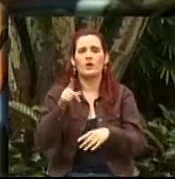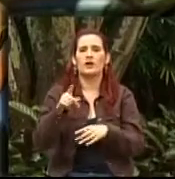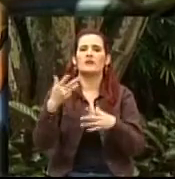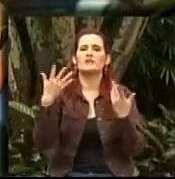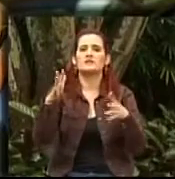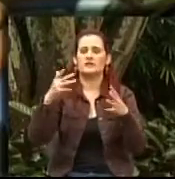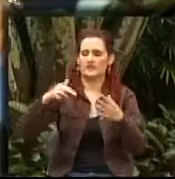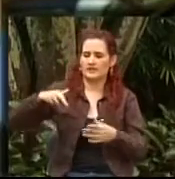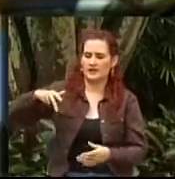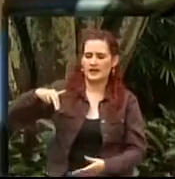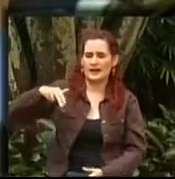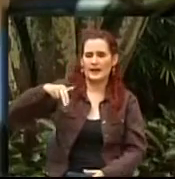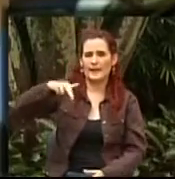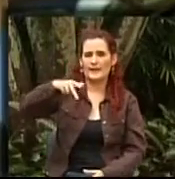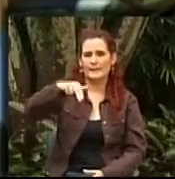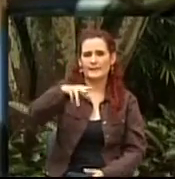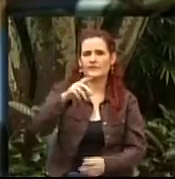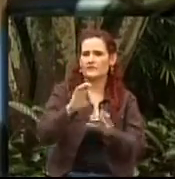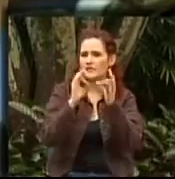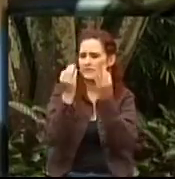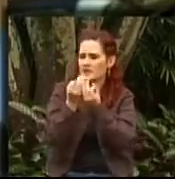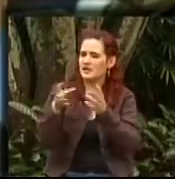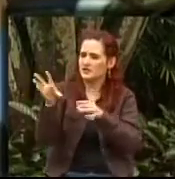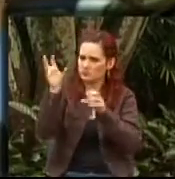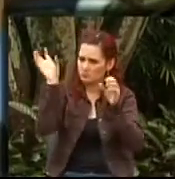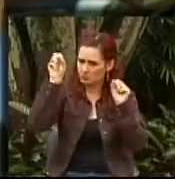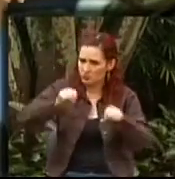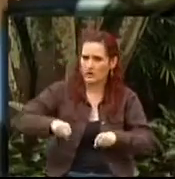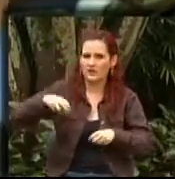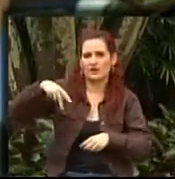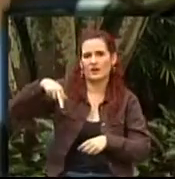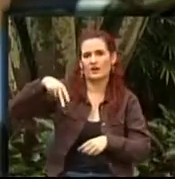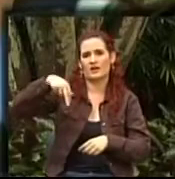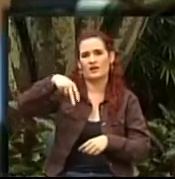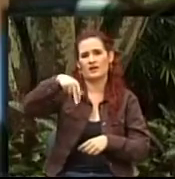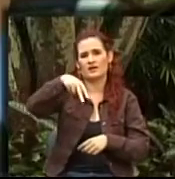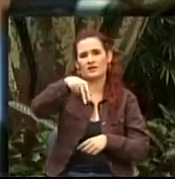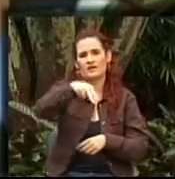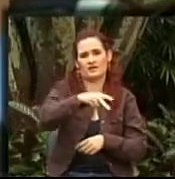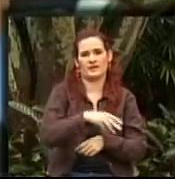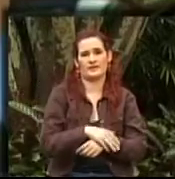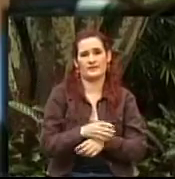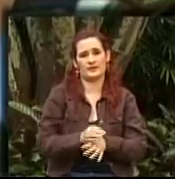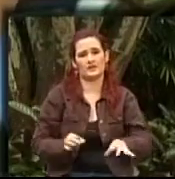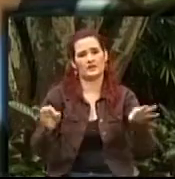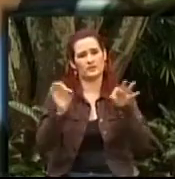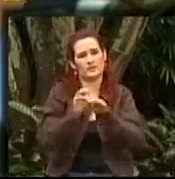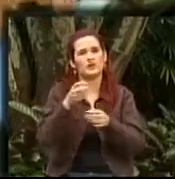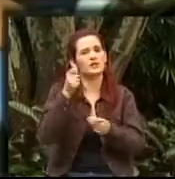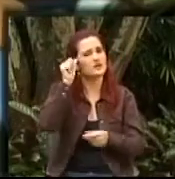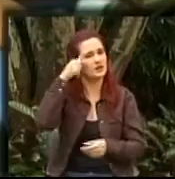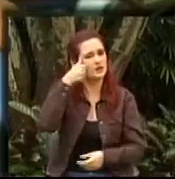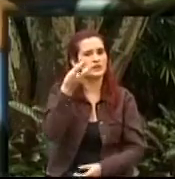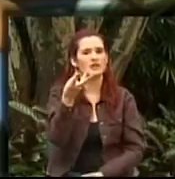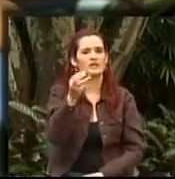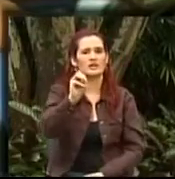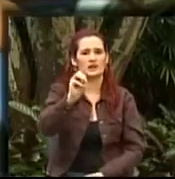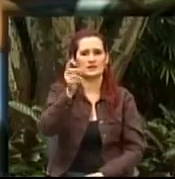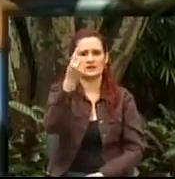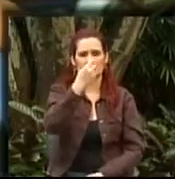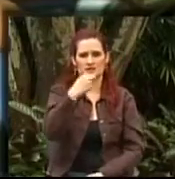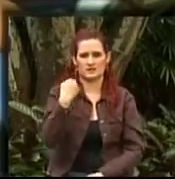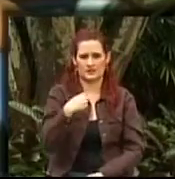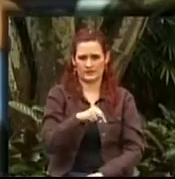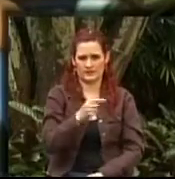corazones responsables. Todos estos días les vamos a estar recordando, pero además enfatizando el tema, porque tenemos que trabajar el tema de las enfermedades